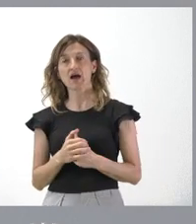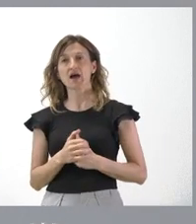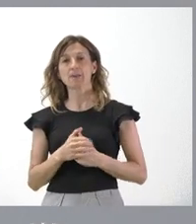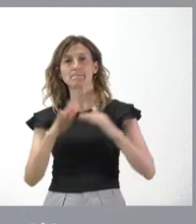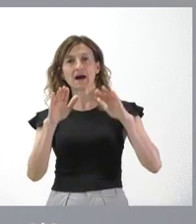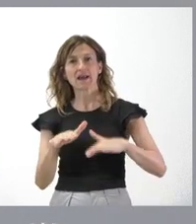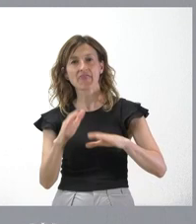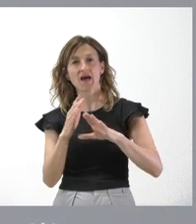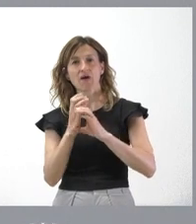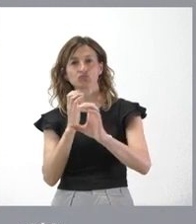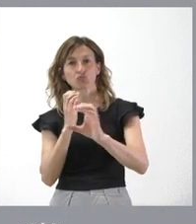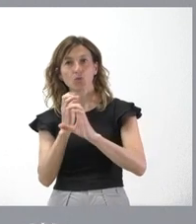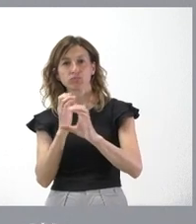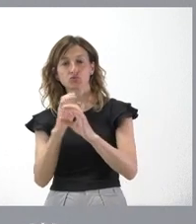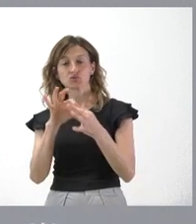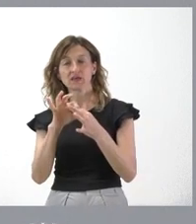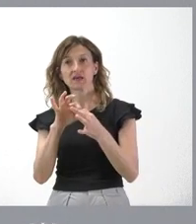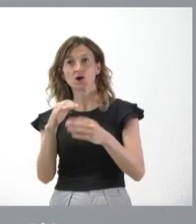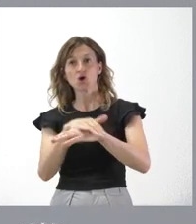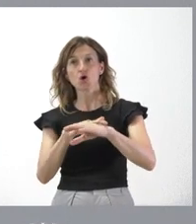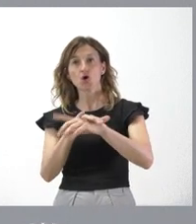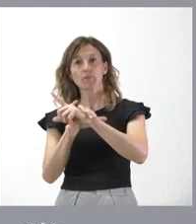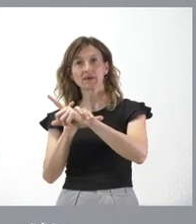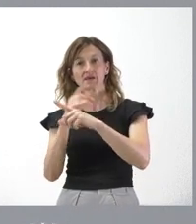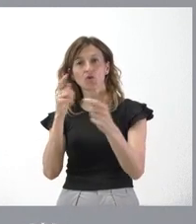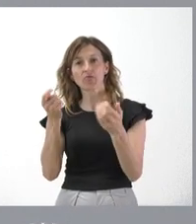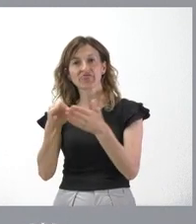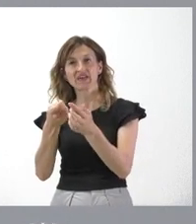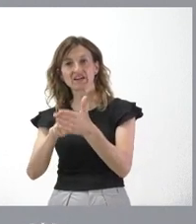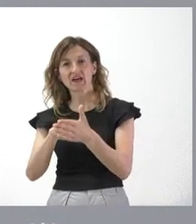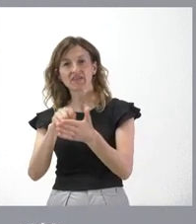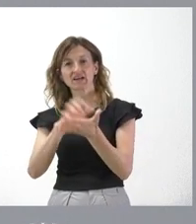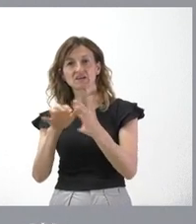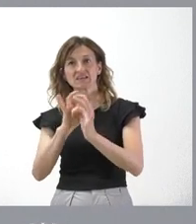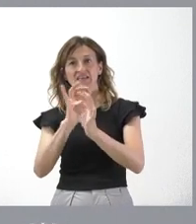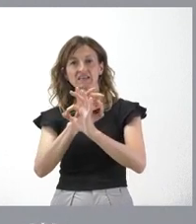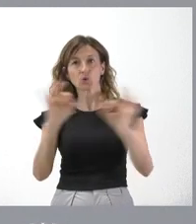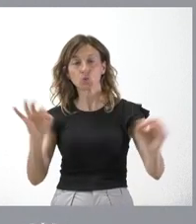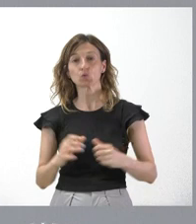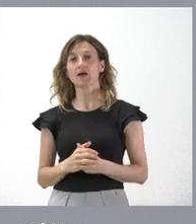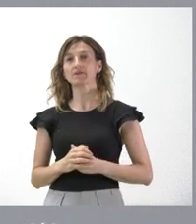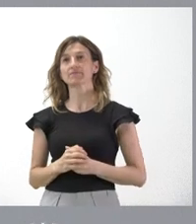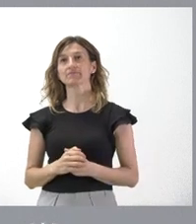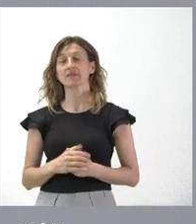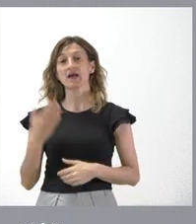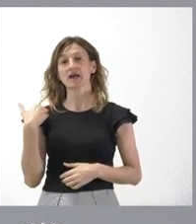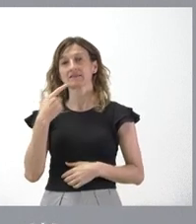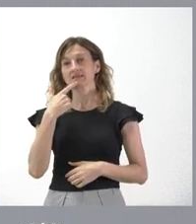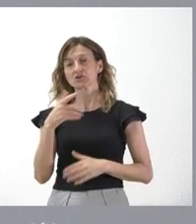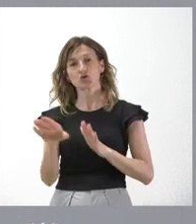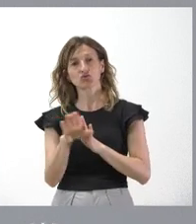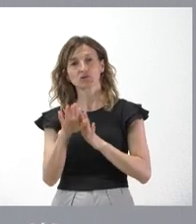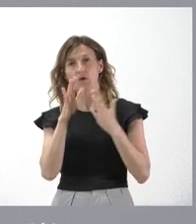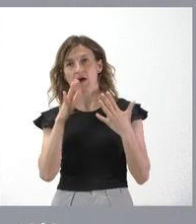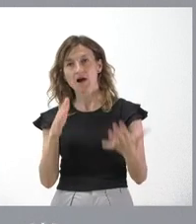parada de autobuses dependiente del gobierno en su decisión fuera cerrada en nuestra comunidad autónoma. Esto es lo que mantuvimos entonces y es lo que seguimos manteniendo